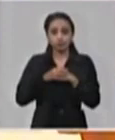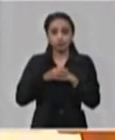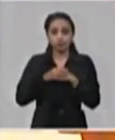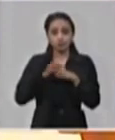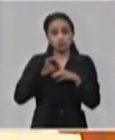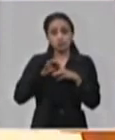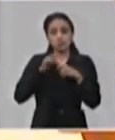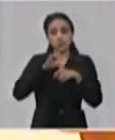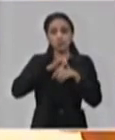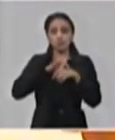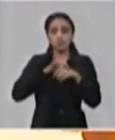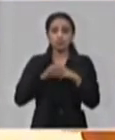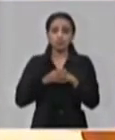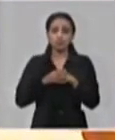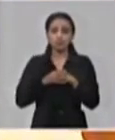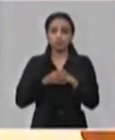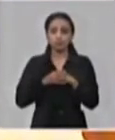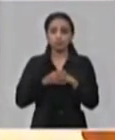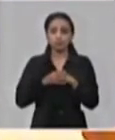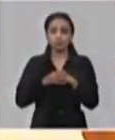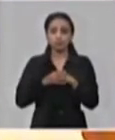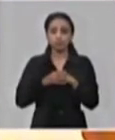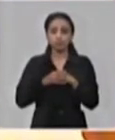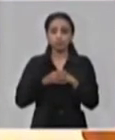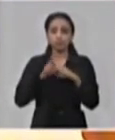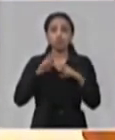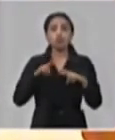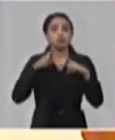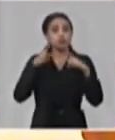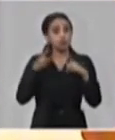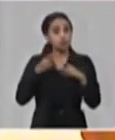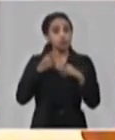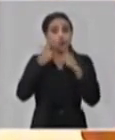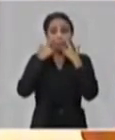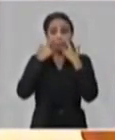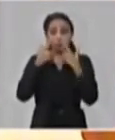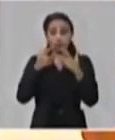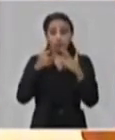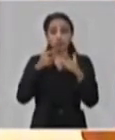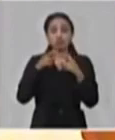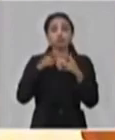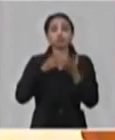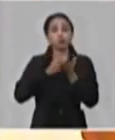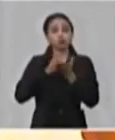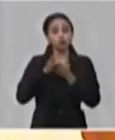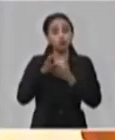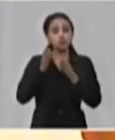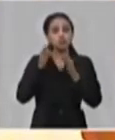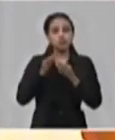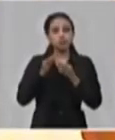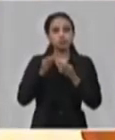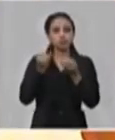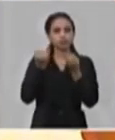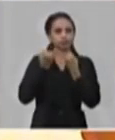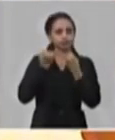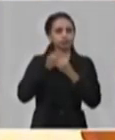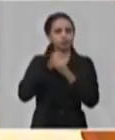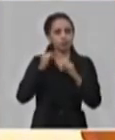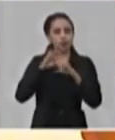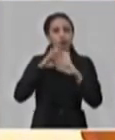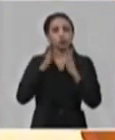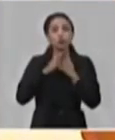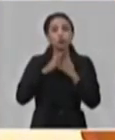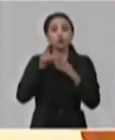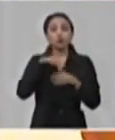esta enfermedad. Reiteramos la importancia de mantenerse informado y para ello